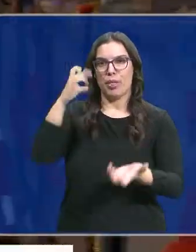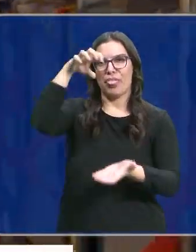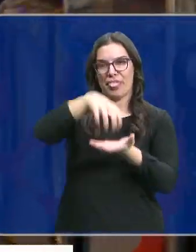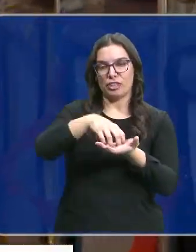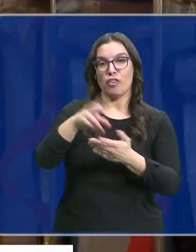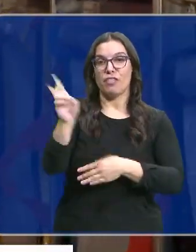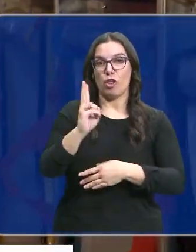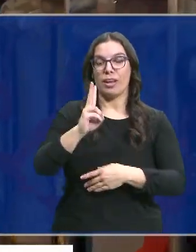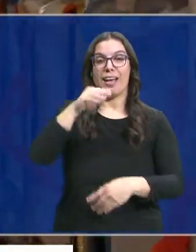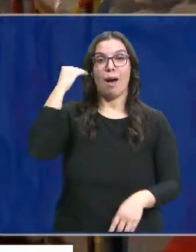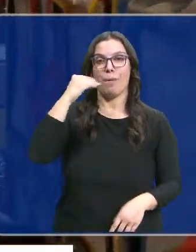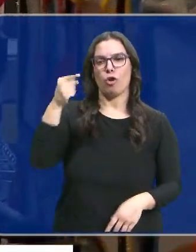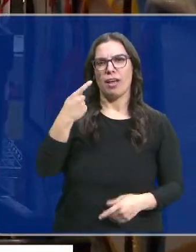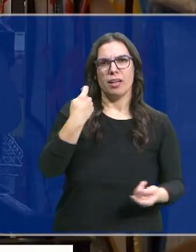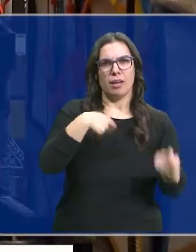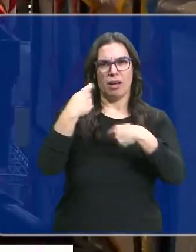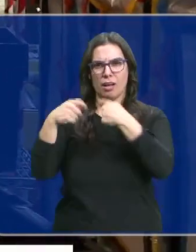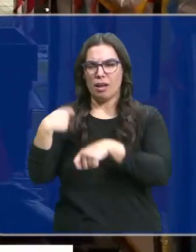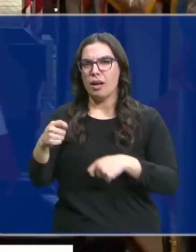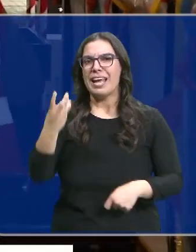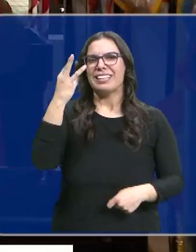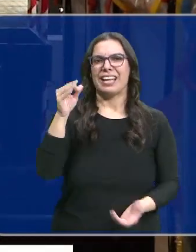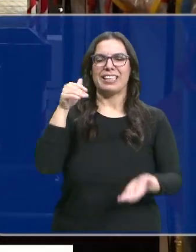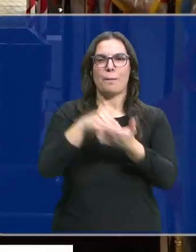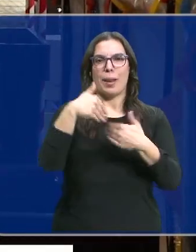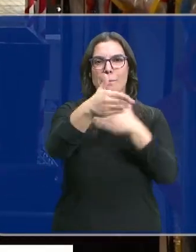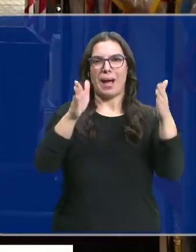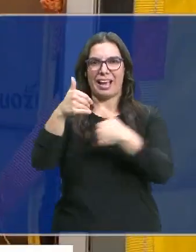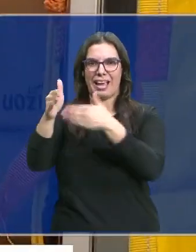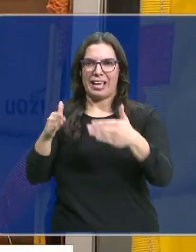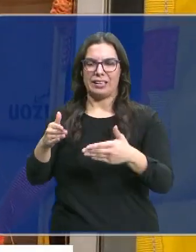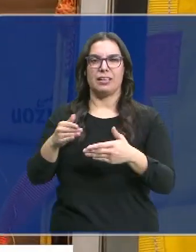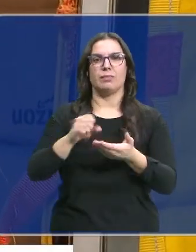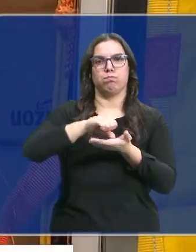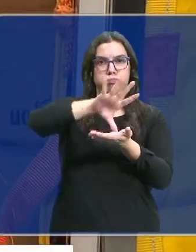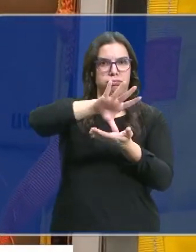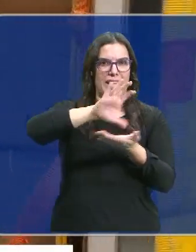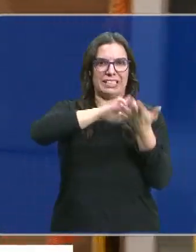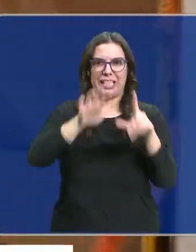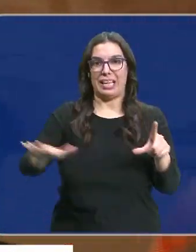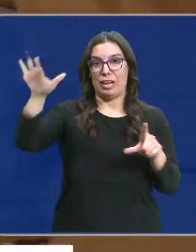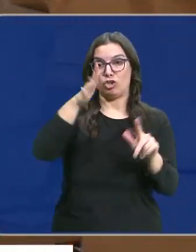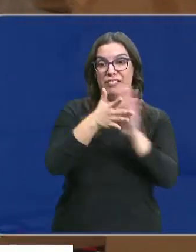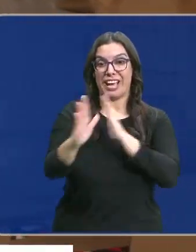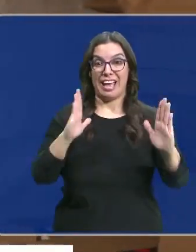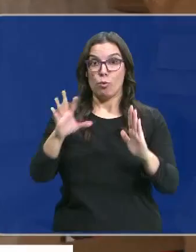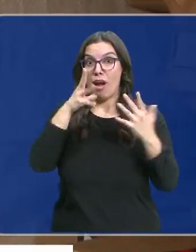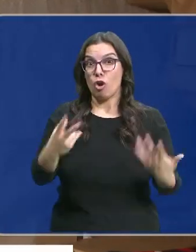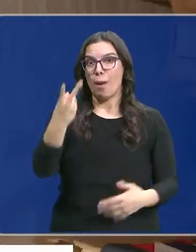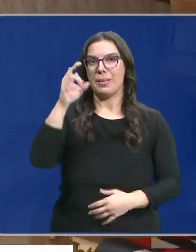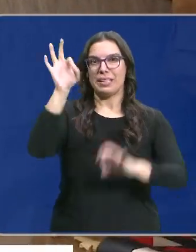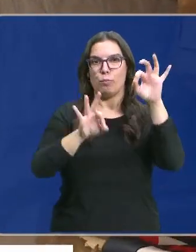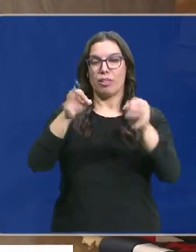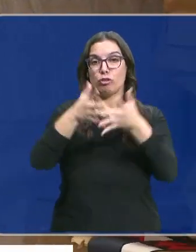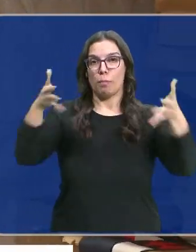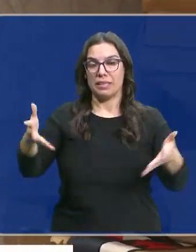logístico de Valladolid, saldrán cada día 30.000 paquetes con destino a Castilla y León. Es un 20% más que el resto del año. Han reforzado